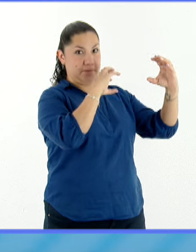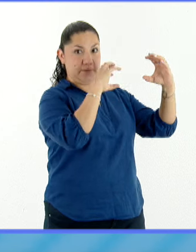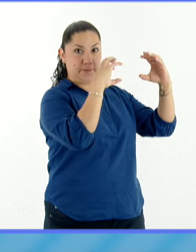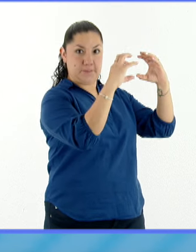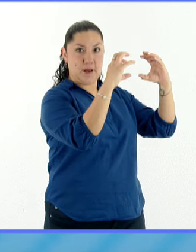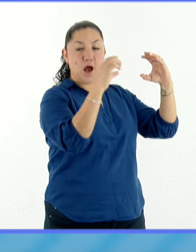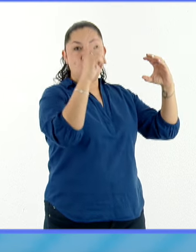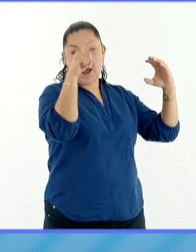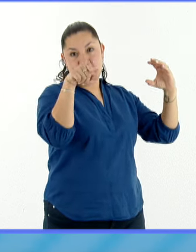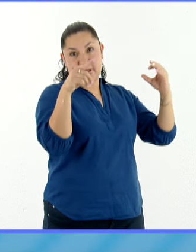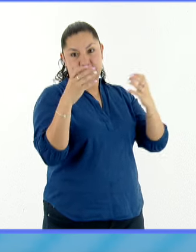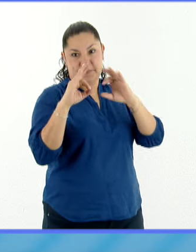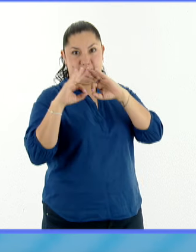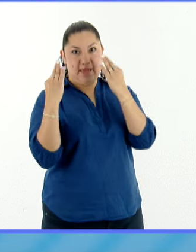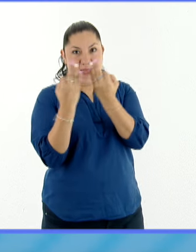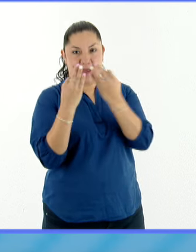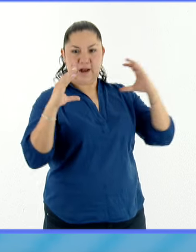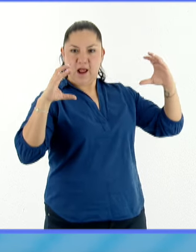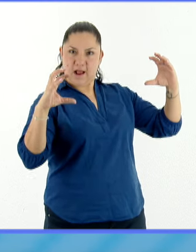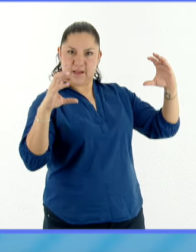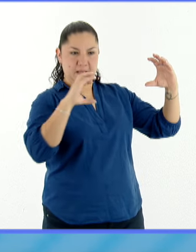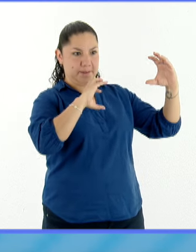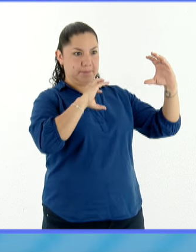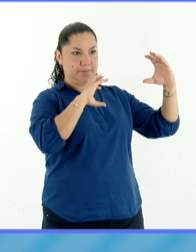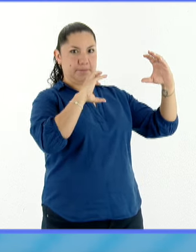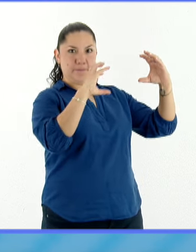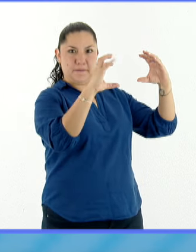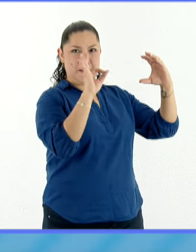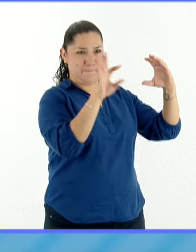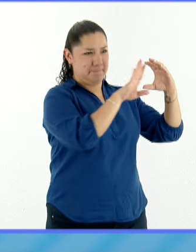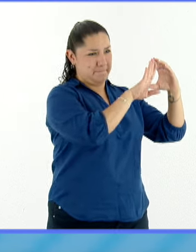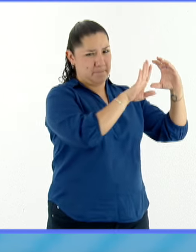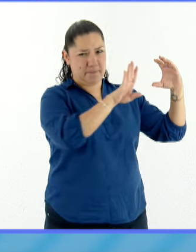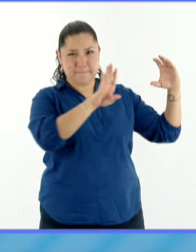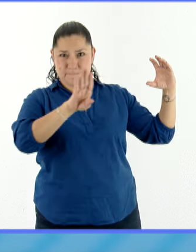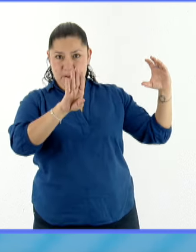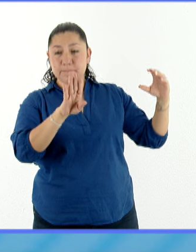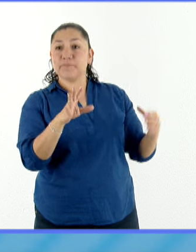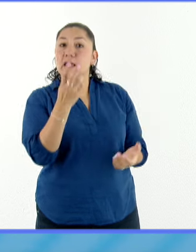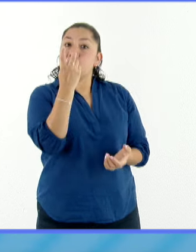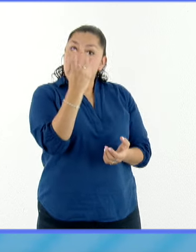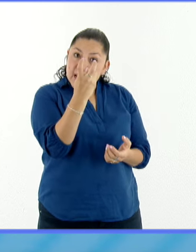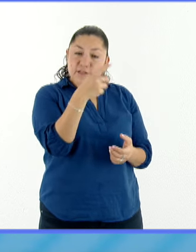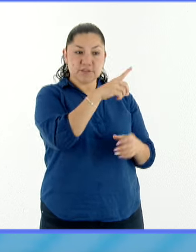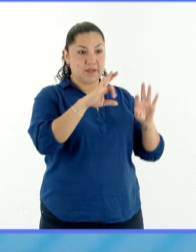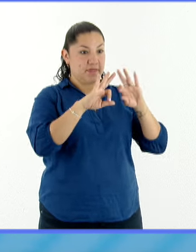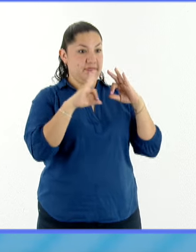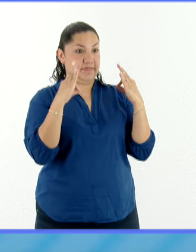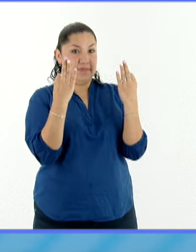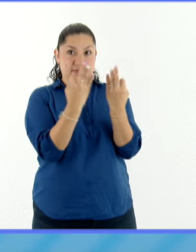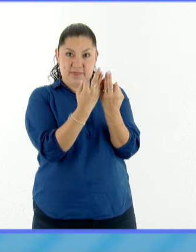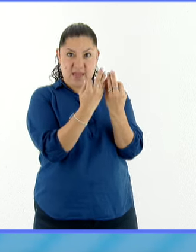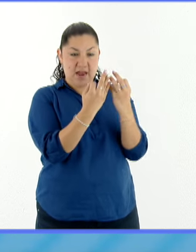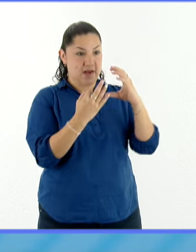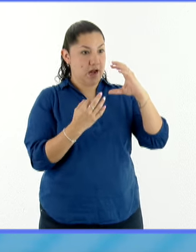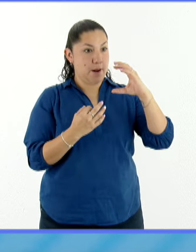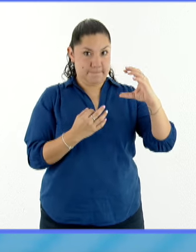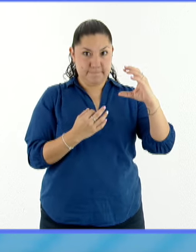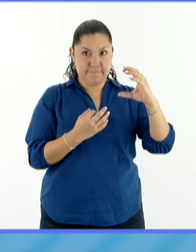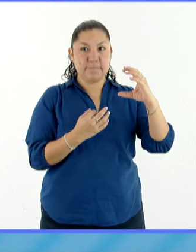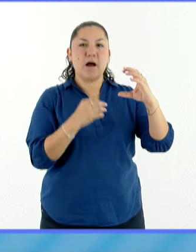la Luna, bueno, por un lado la Tierra gira alrededor del Sol,